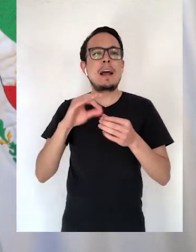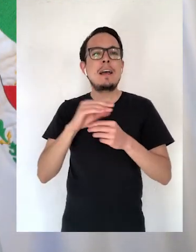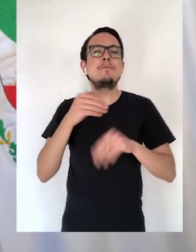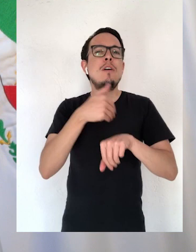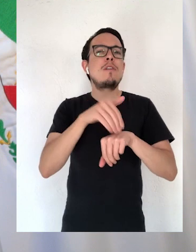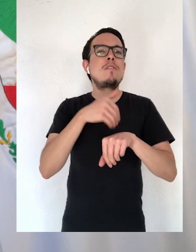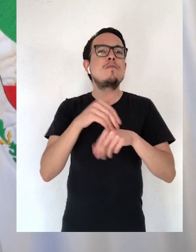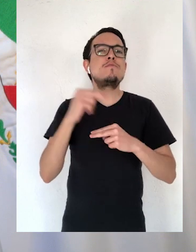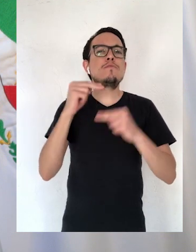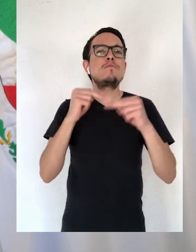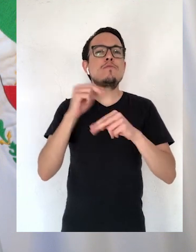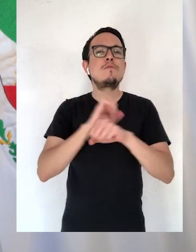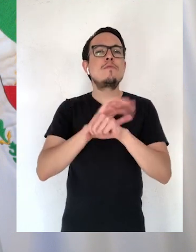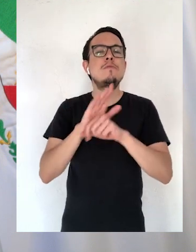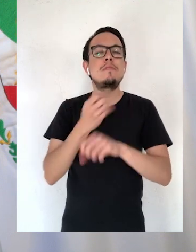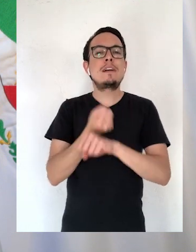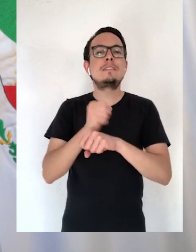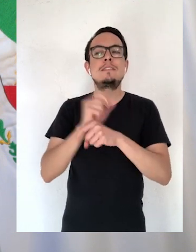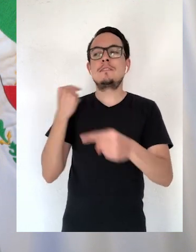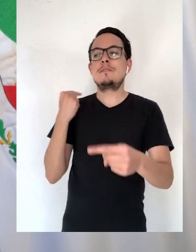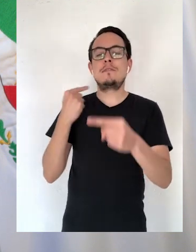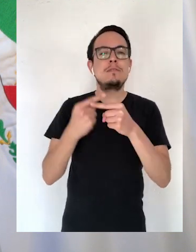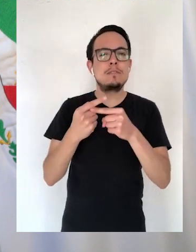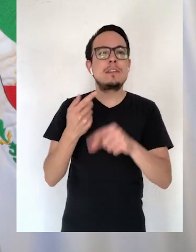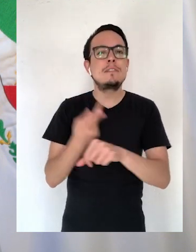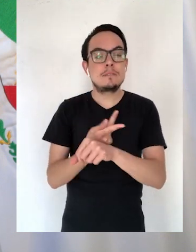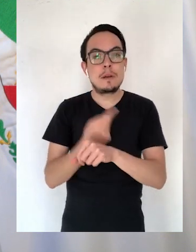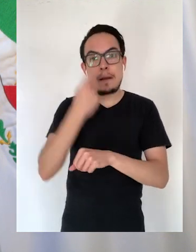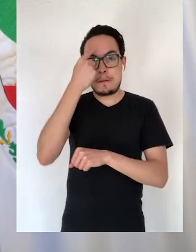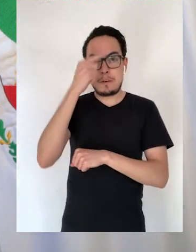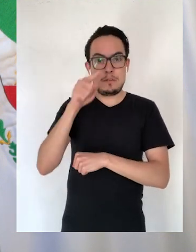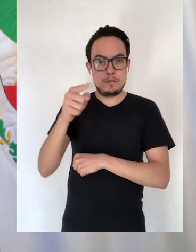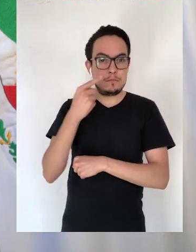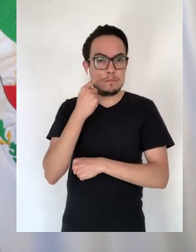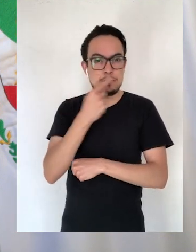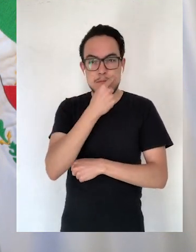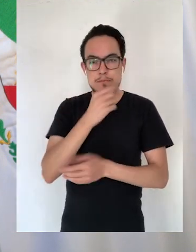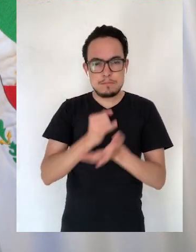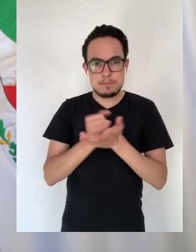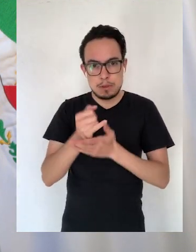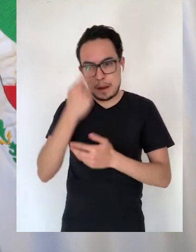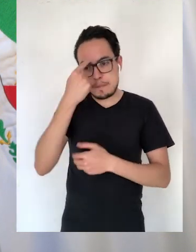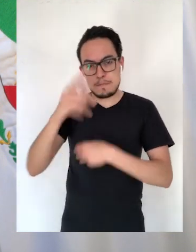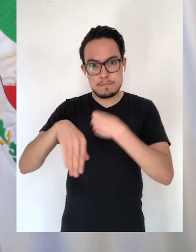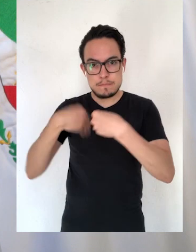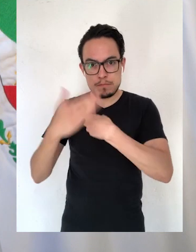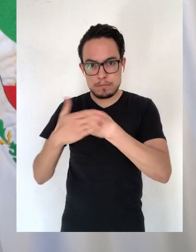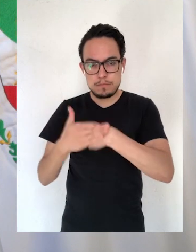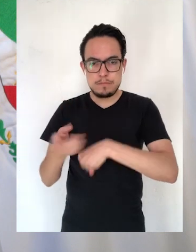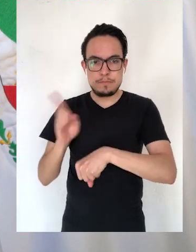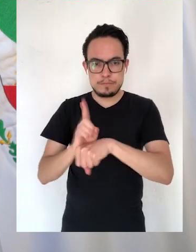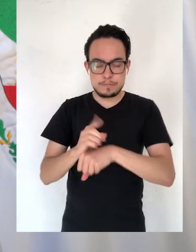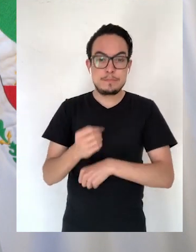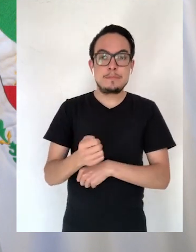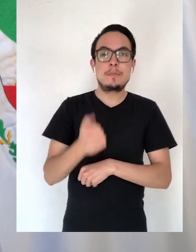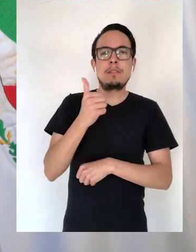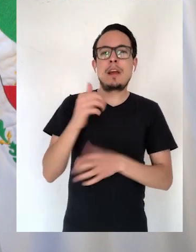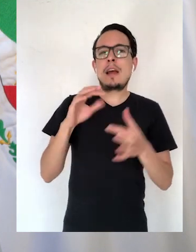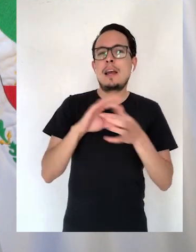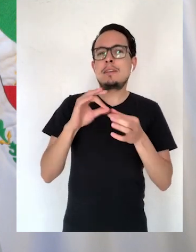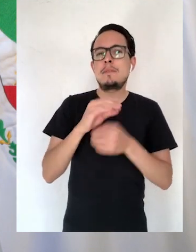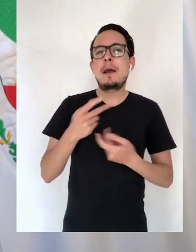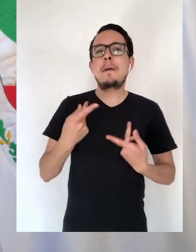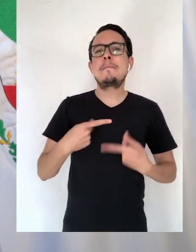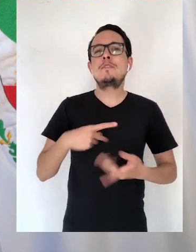numérico del fenómeno de COVID-19 durante la semana pasada, a fin de tomar decisiones para los próximos días. Primero comencemos por